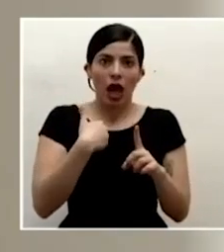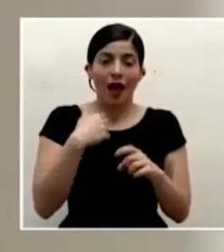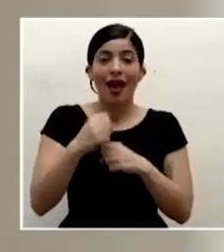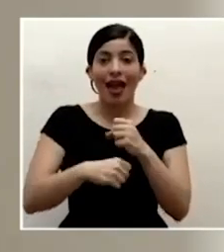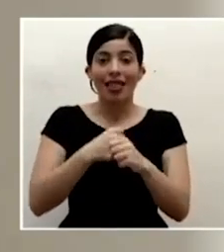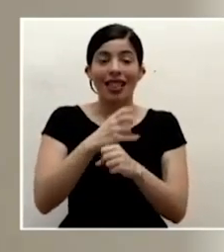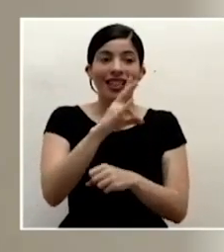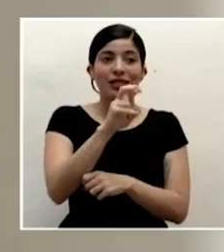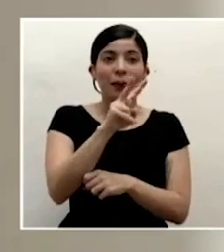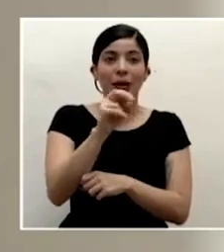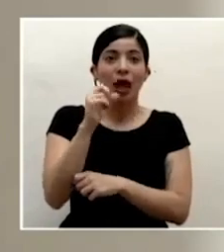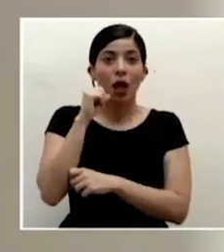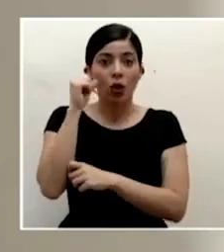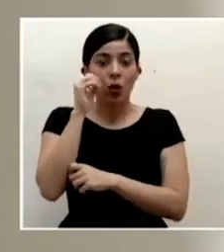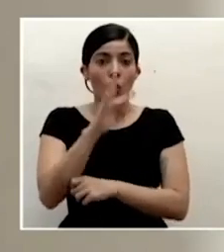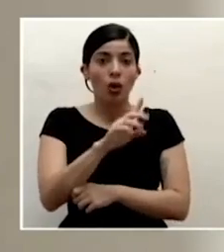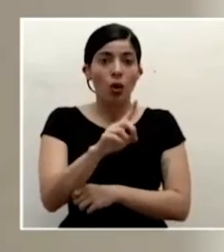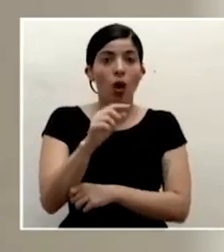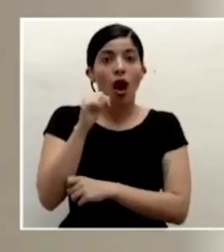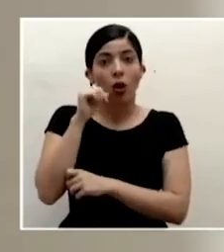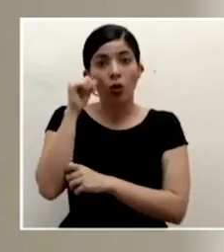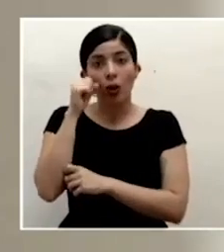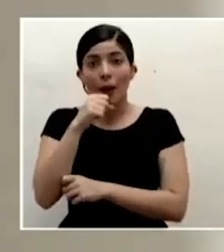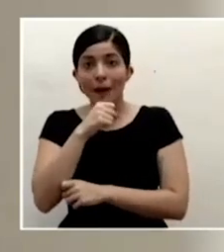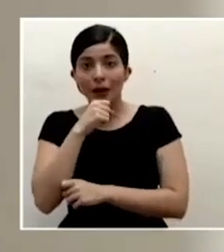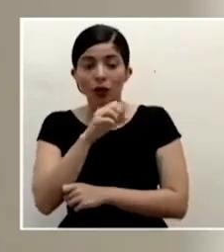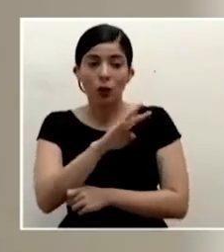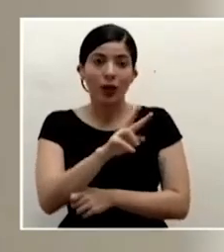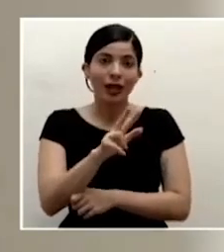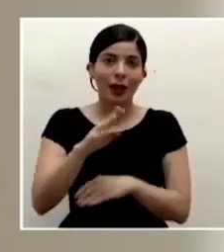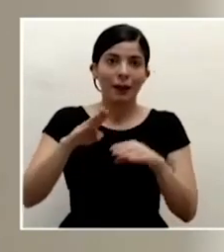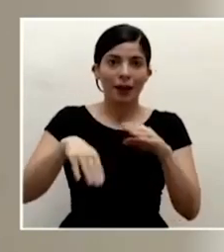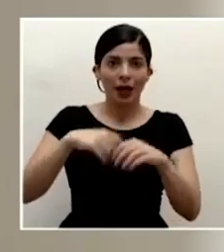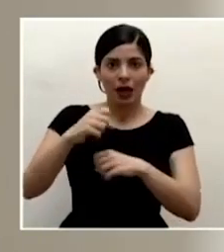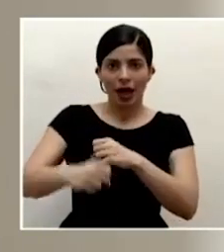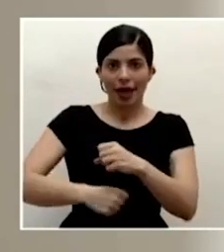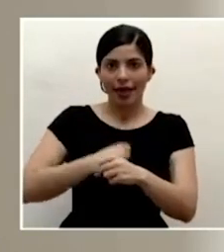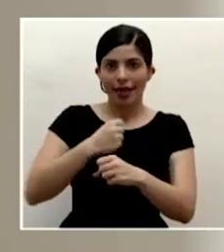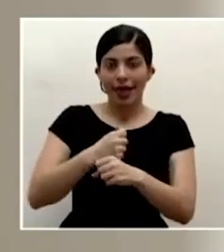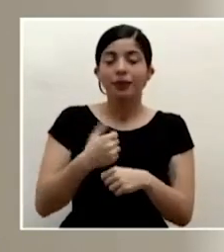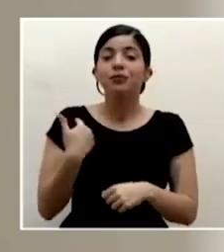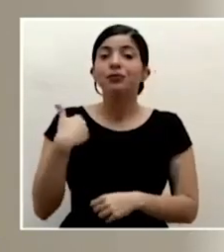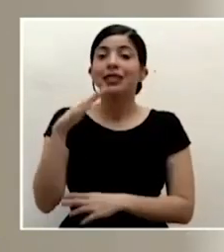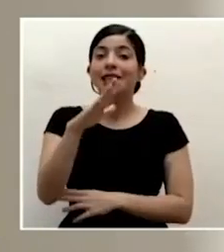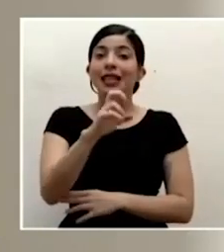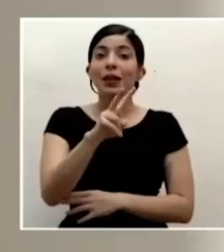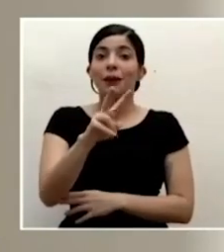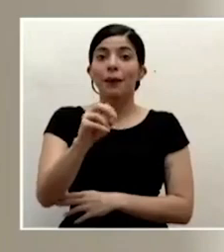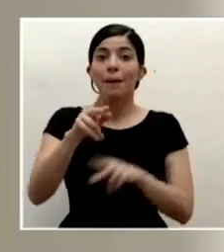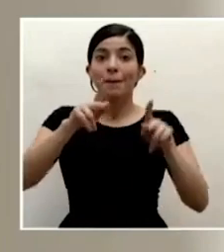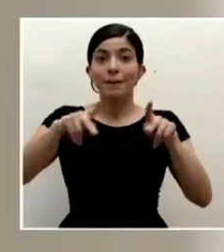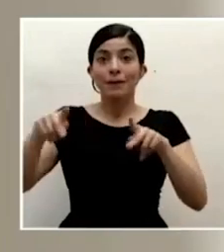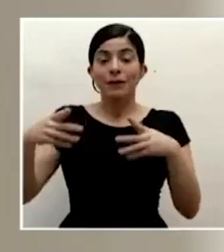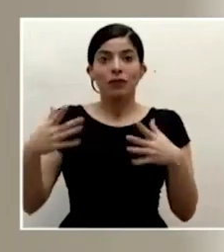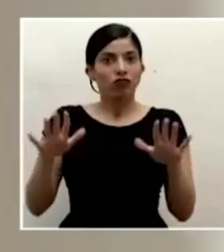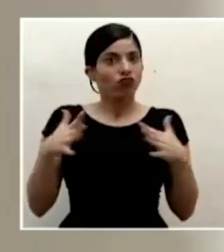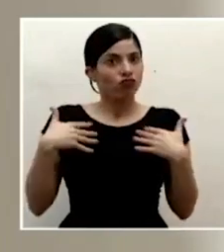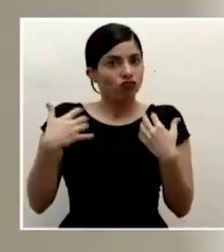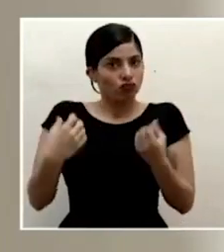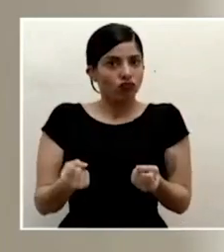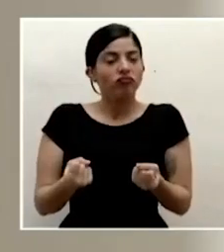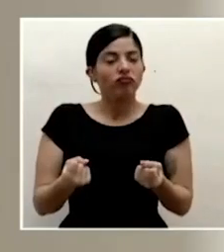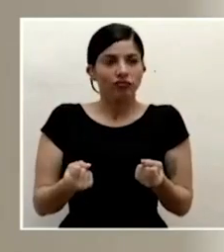veinte adultos, cuarenta y un adultos mayores y cuarenta tres menores de edad. Tenemos quinientos veinte personas recuperadas. Ya